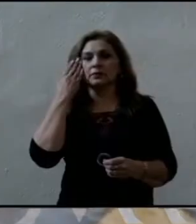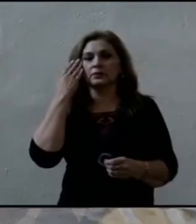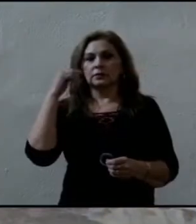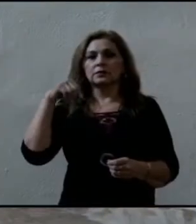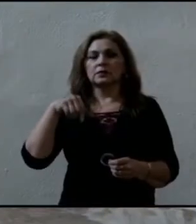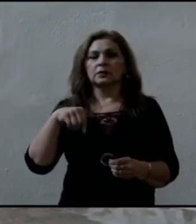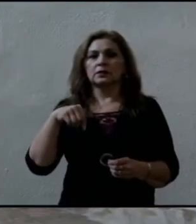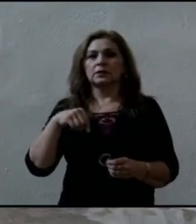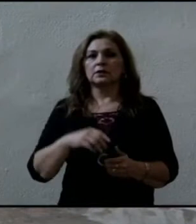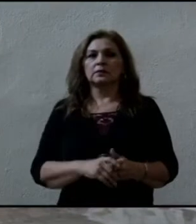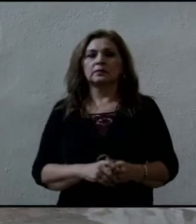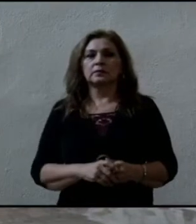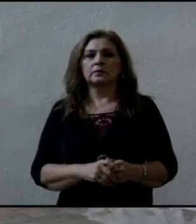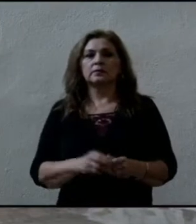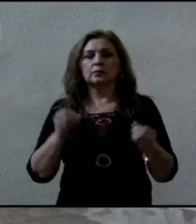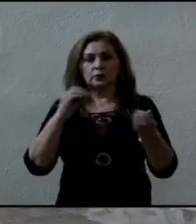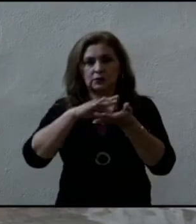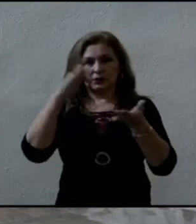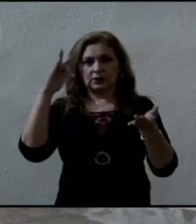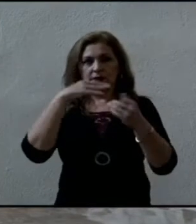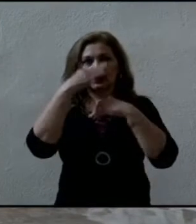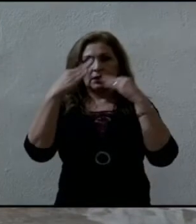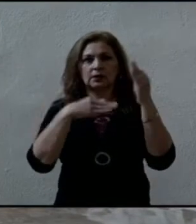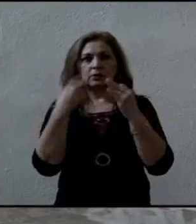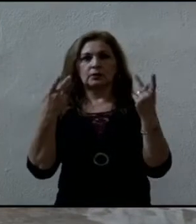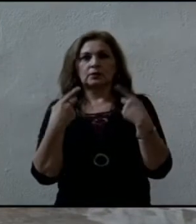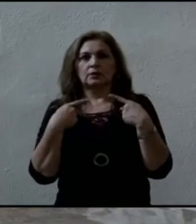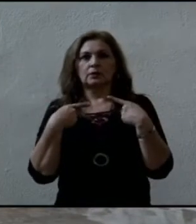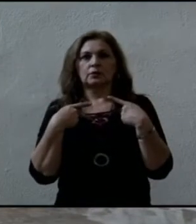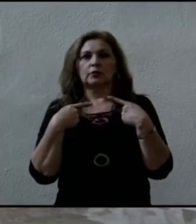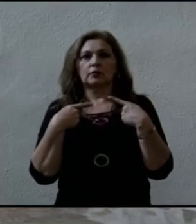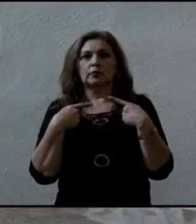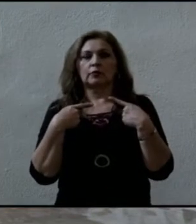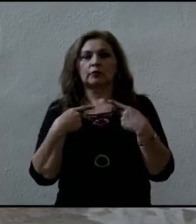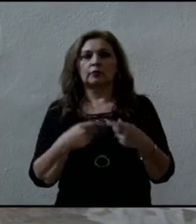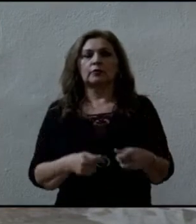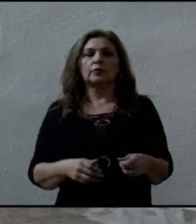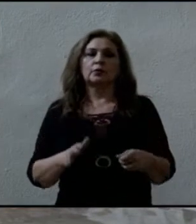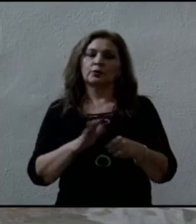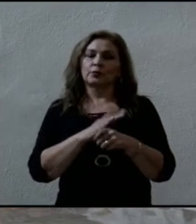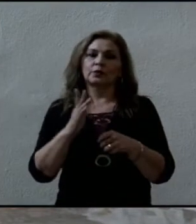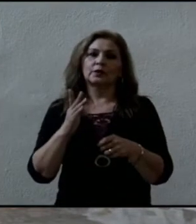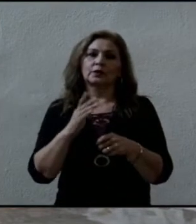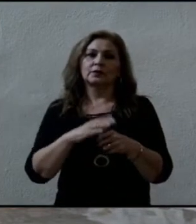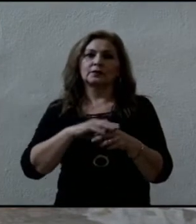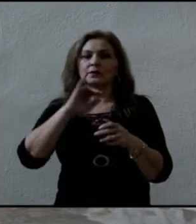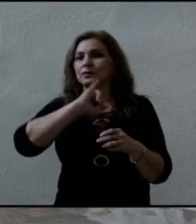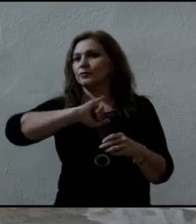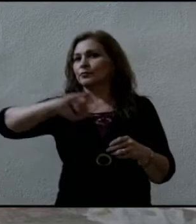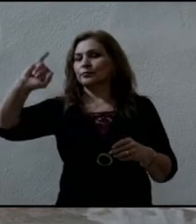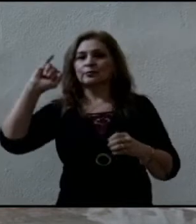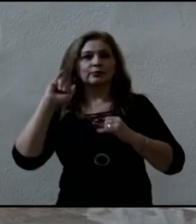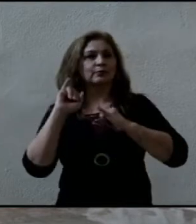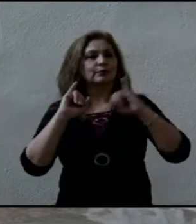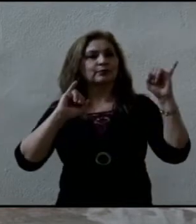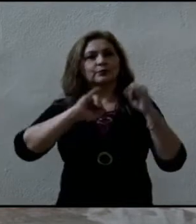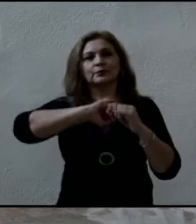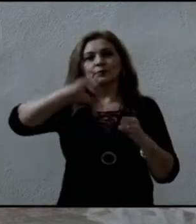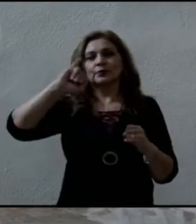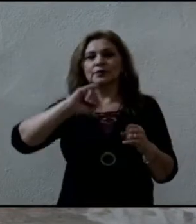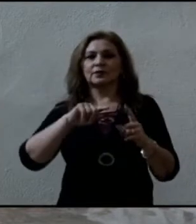Gracias a todos porque cerca o lejos todos compartimos